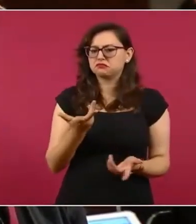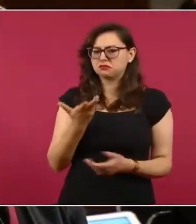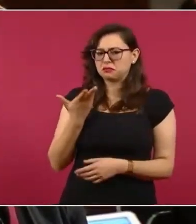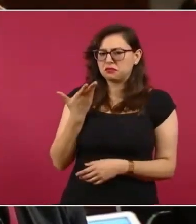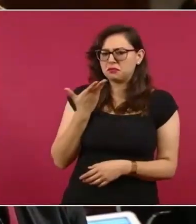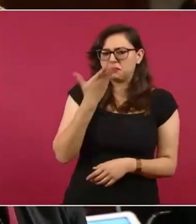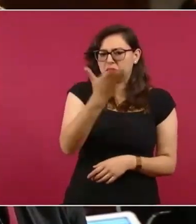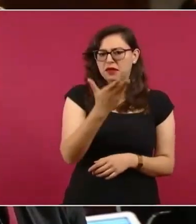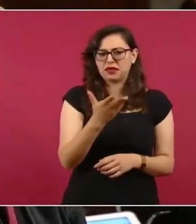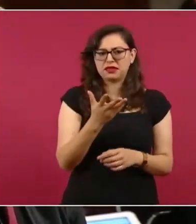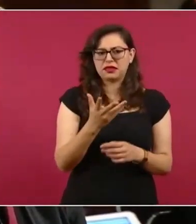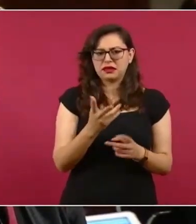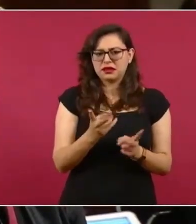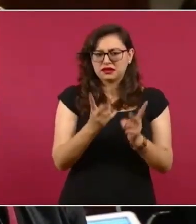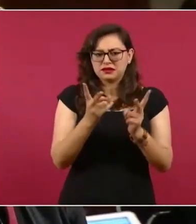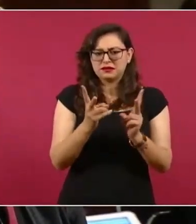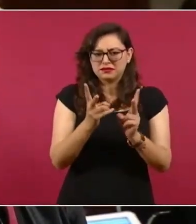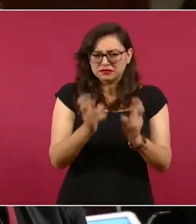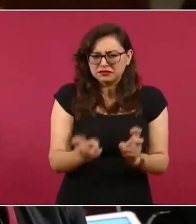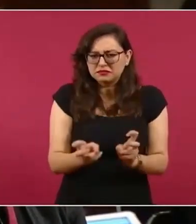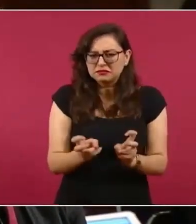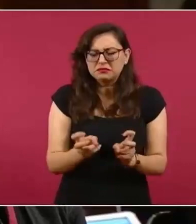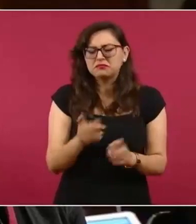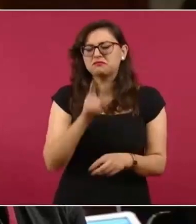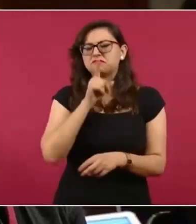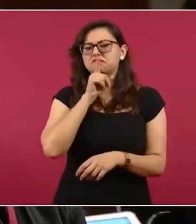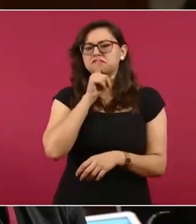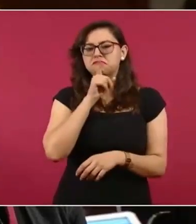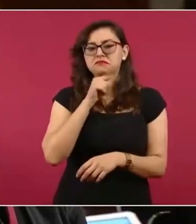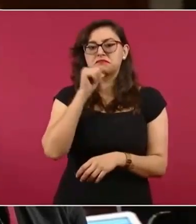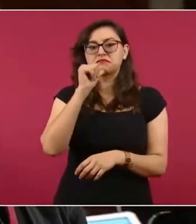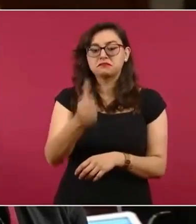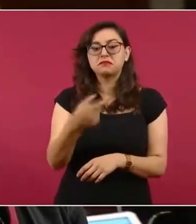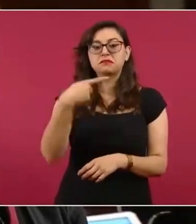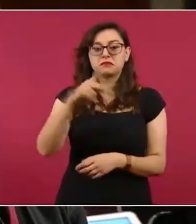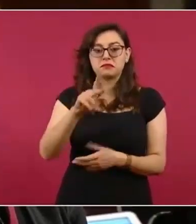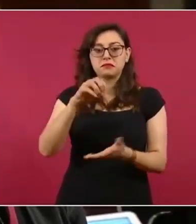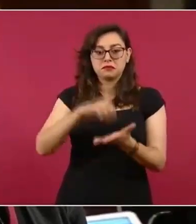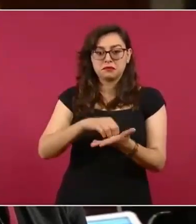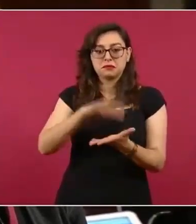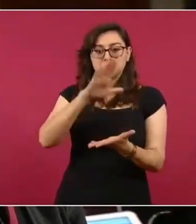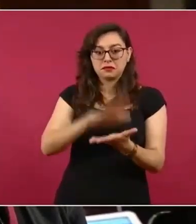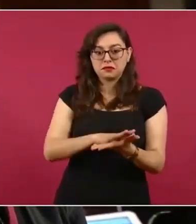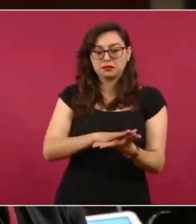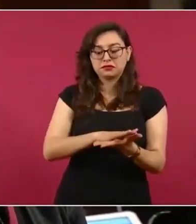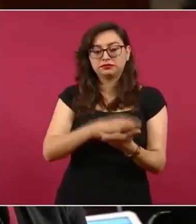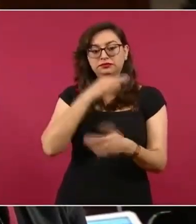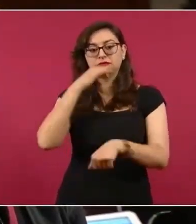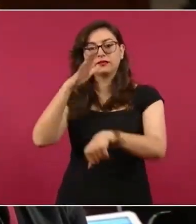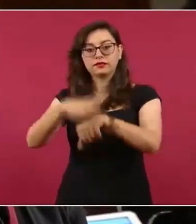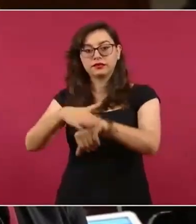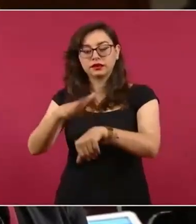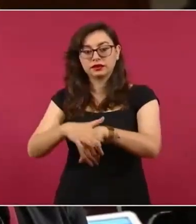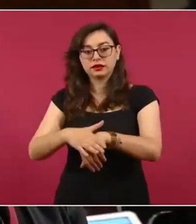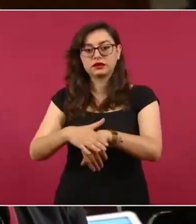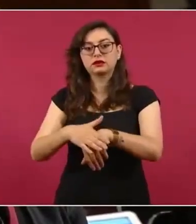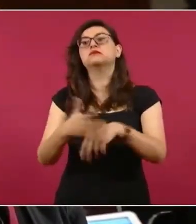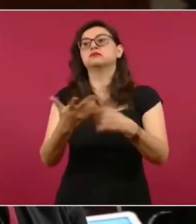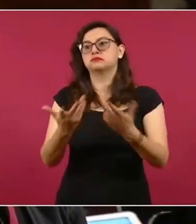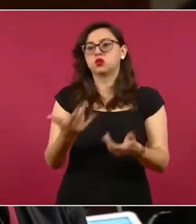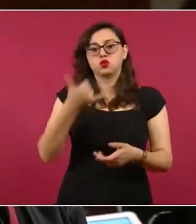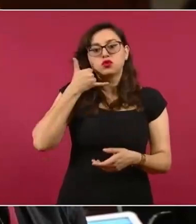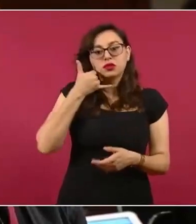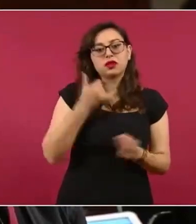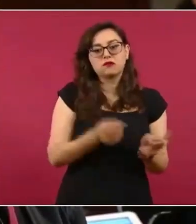solicitud para intervenir comunicaciones. Y sin embargo, el reporte que dan al secretario de la defensa se trata de la